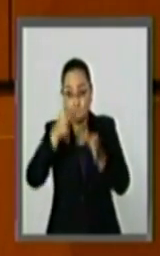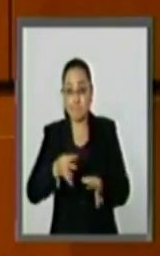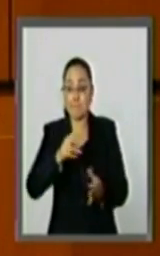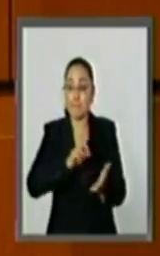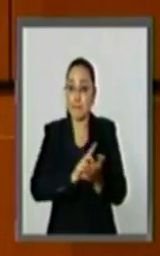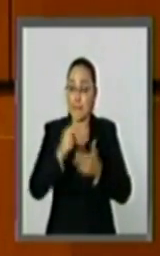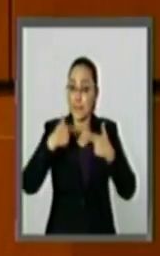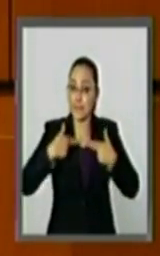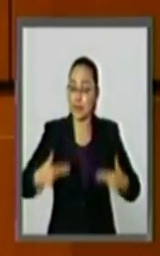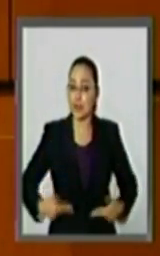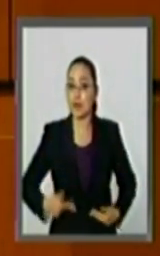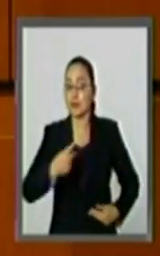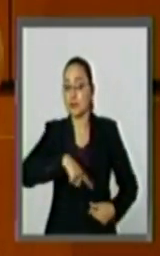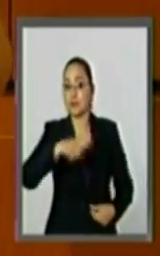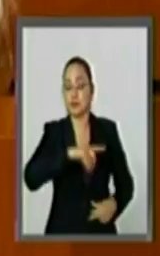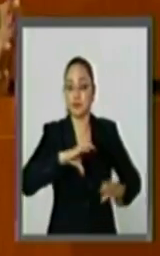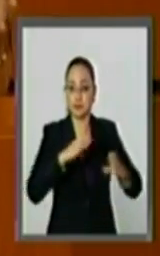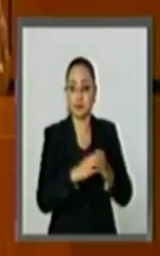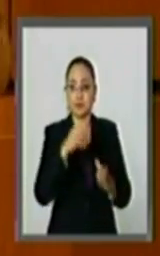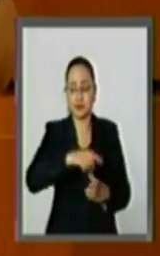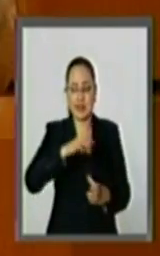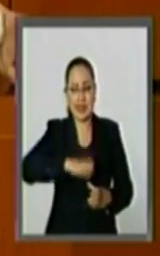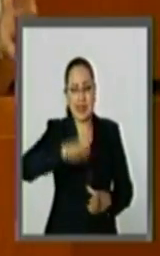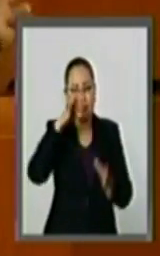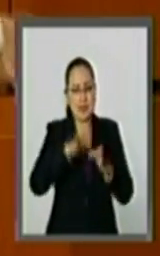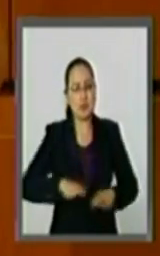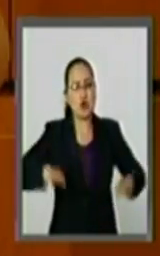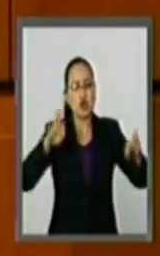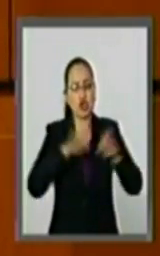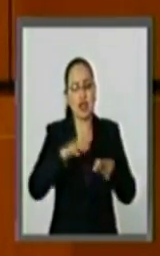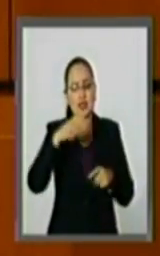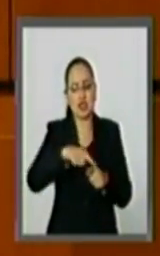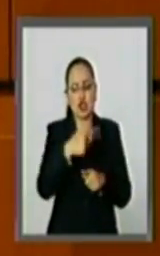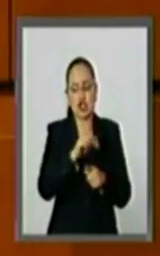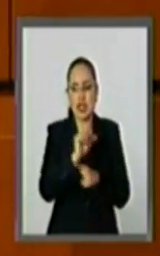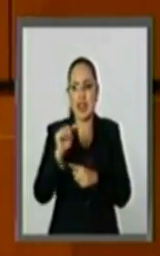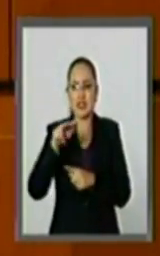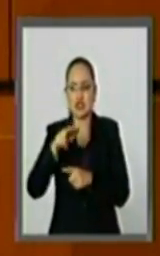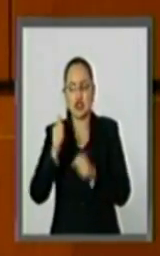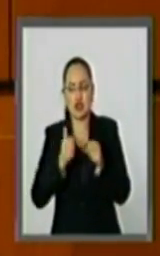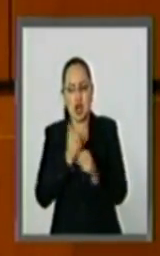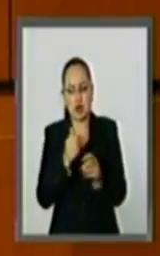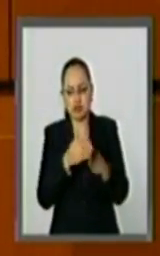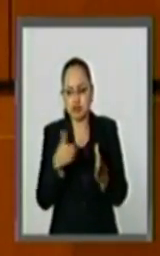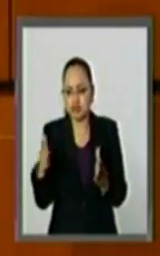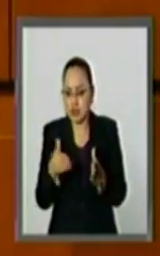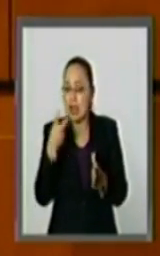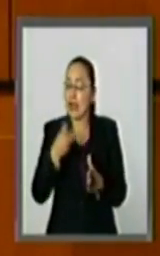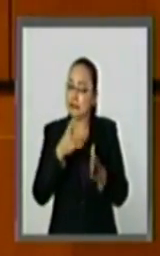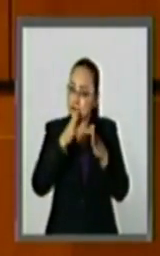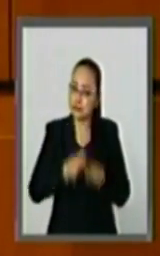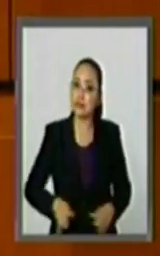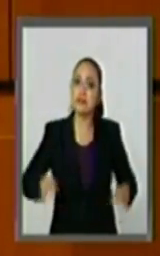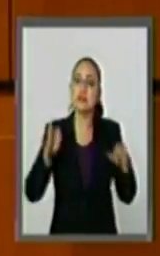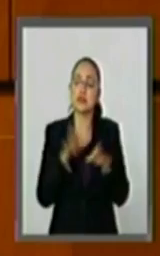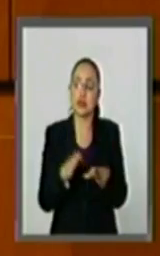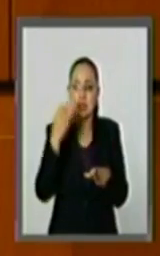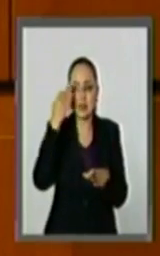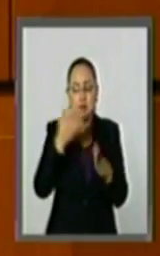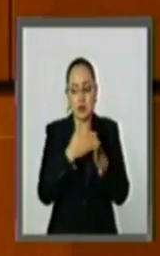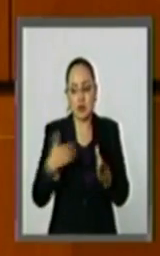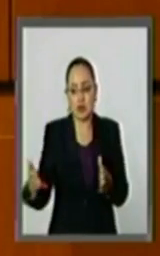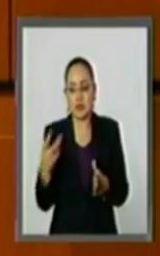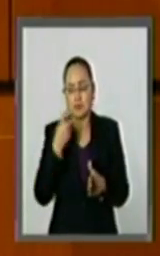humanos de esta edad tan importante de los 12 a los 18 años. Tiene un sinnúmero de bondades